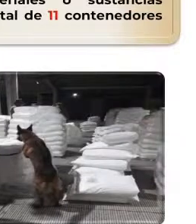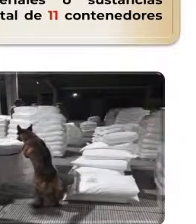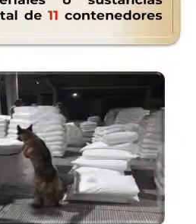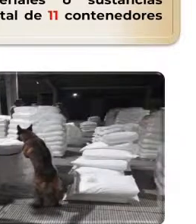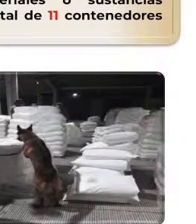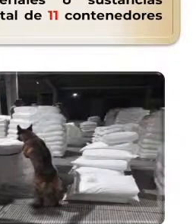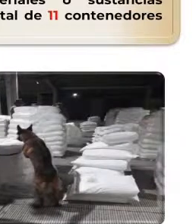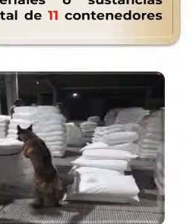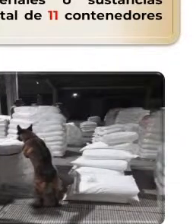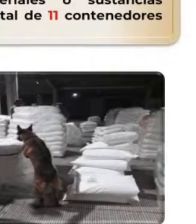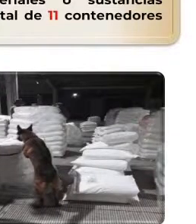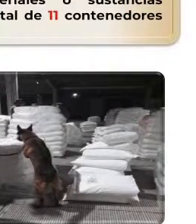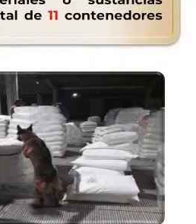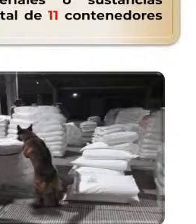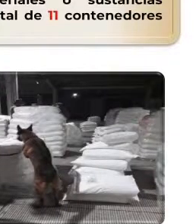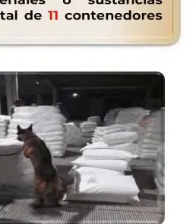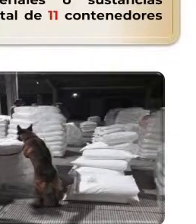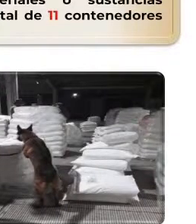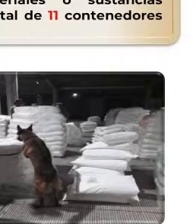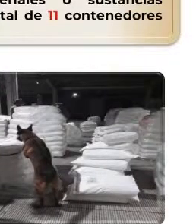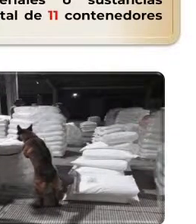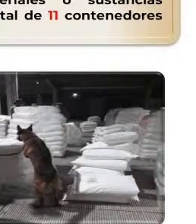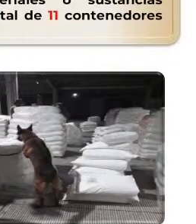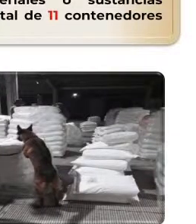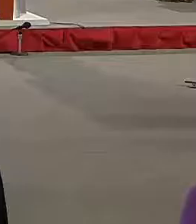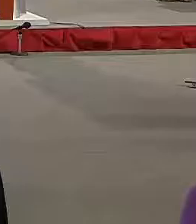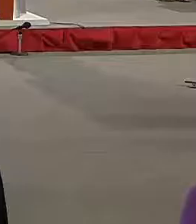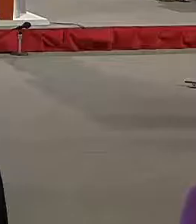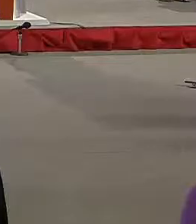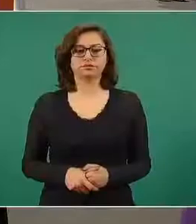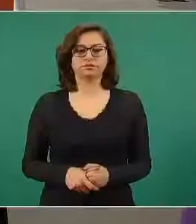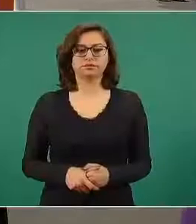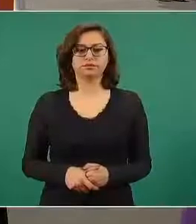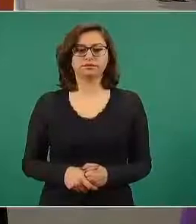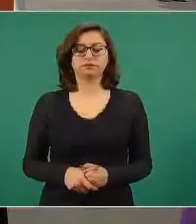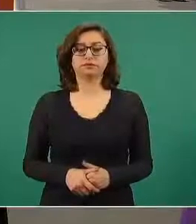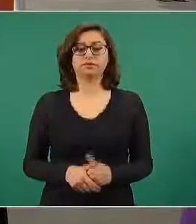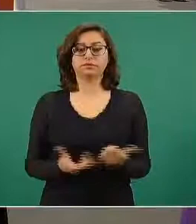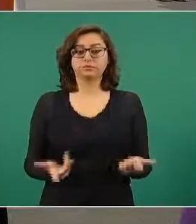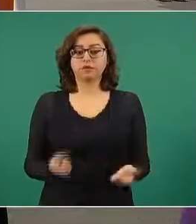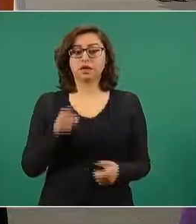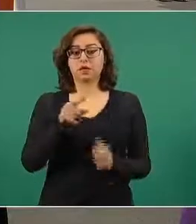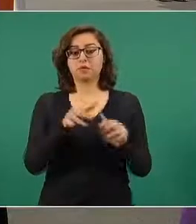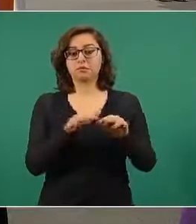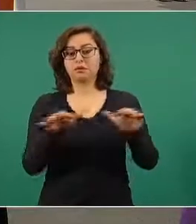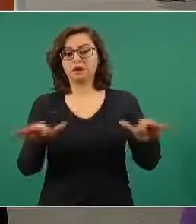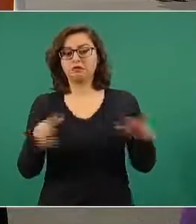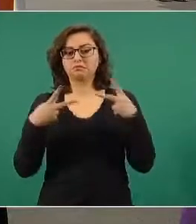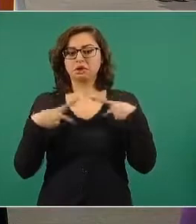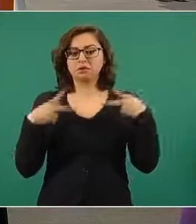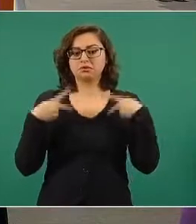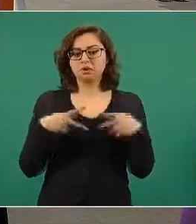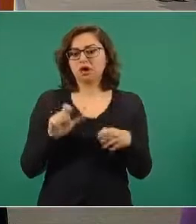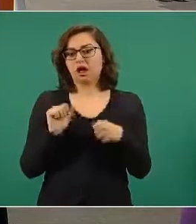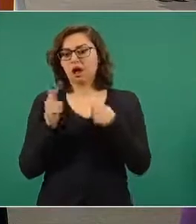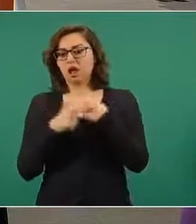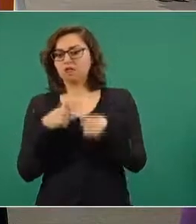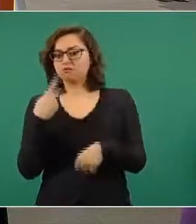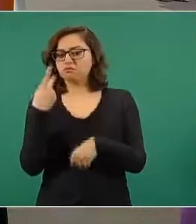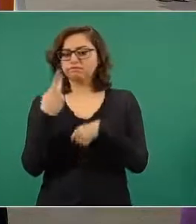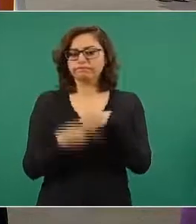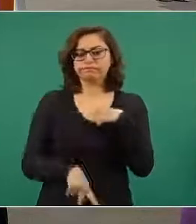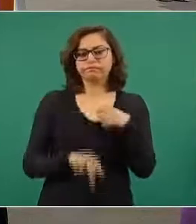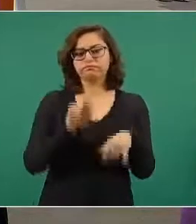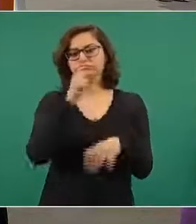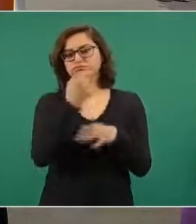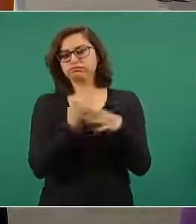En operaciones de búsqueda y rescate, que es salvaguardar la vida humana en el mar, como ya lo citó